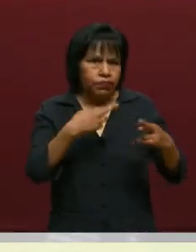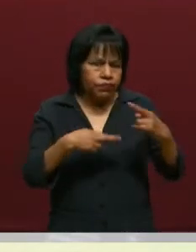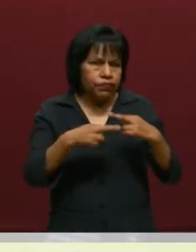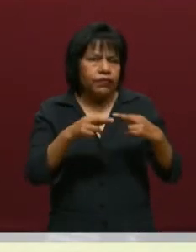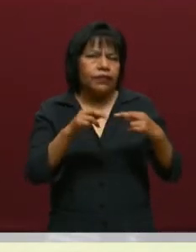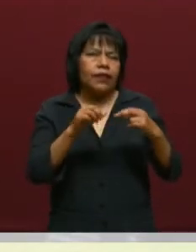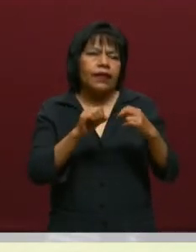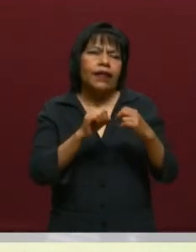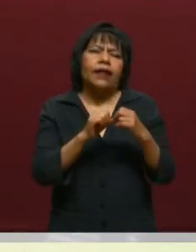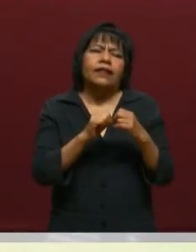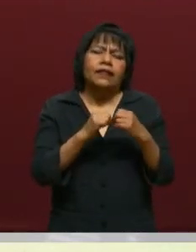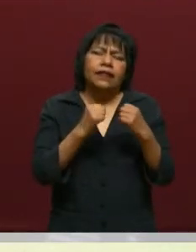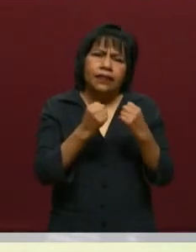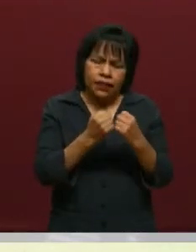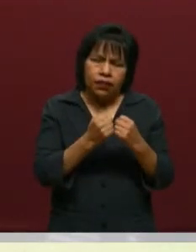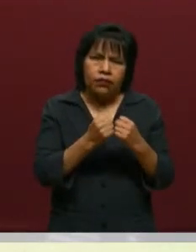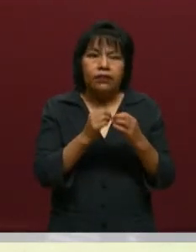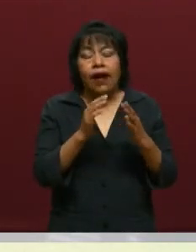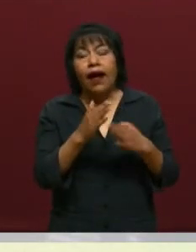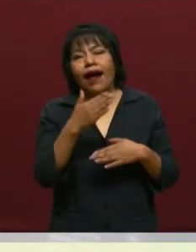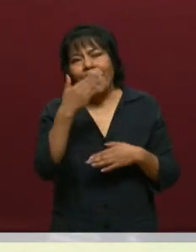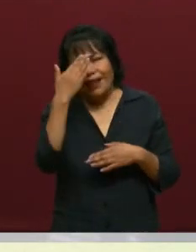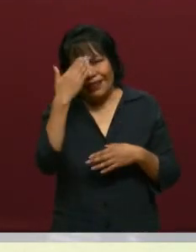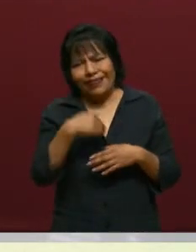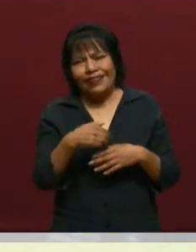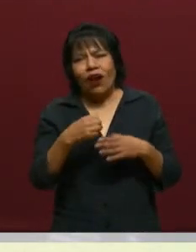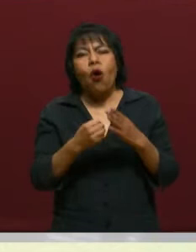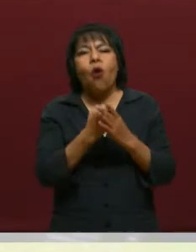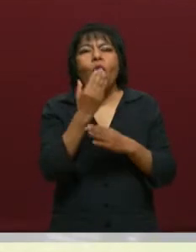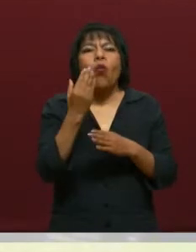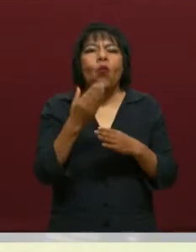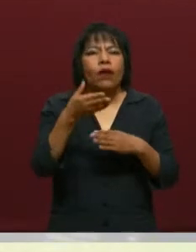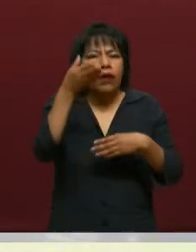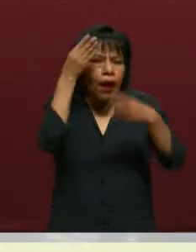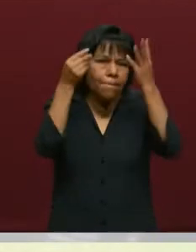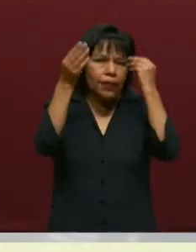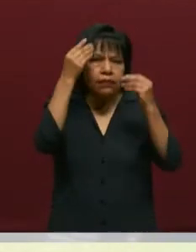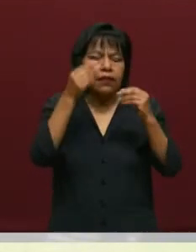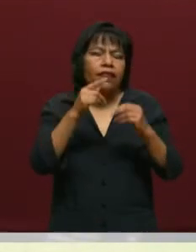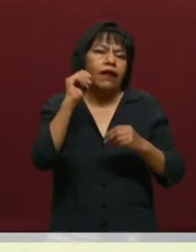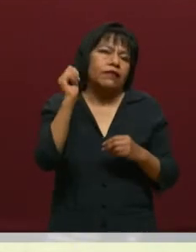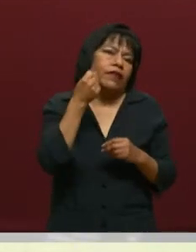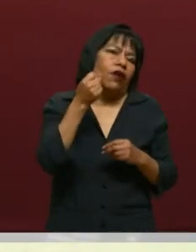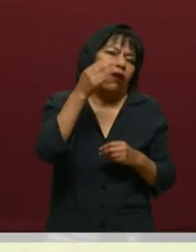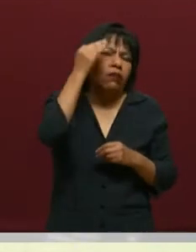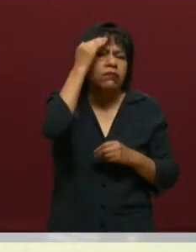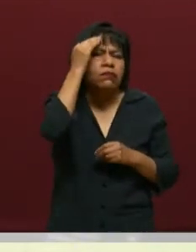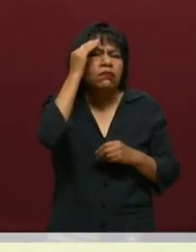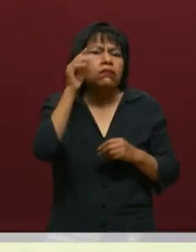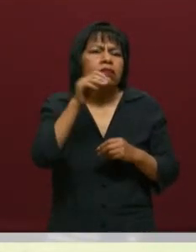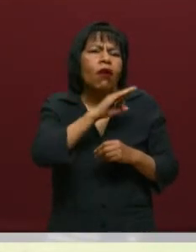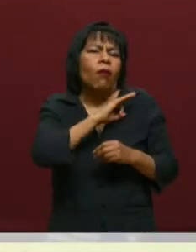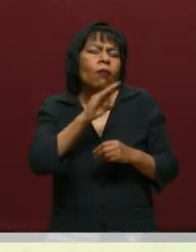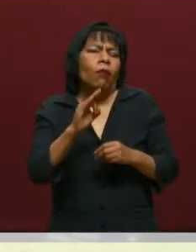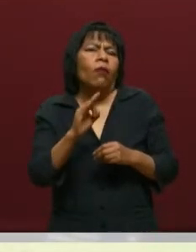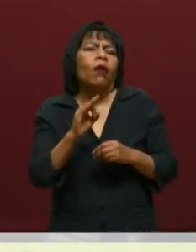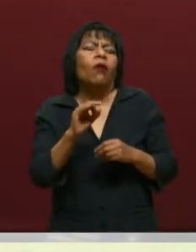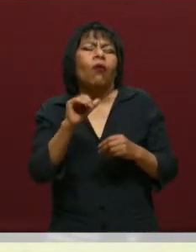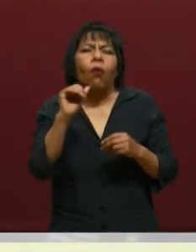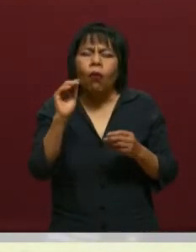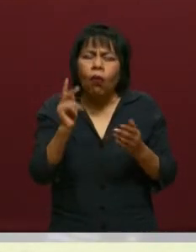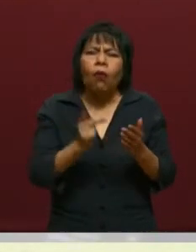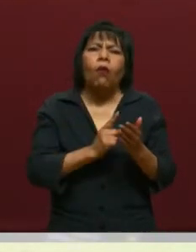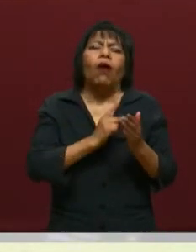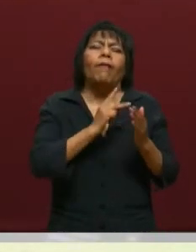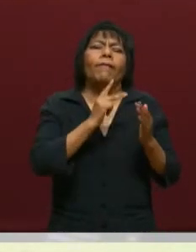de clases, entonces ellos se han nutrido con lo nuevo de la tecnología, del conocimiento para poder depositarlo como